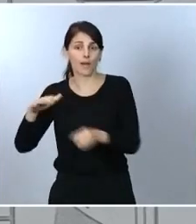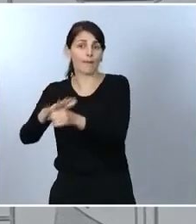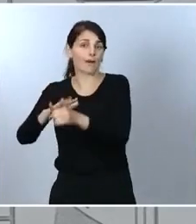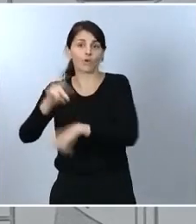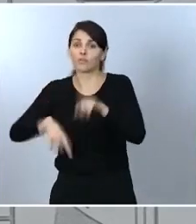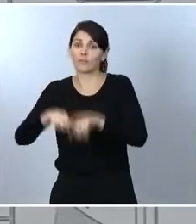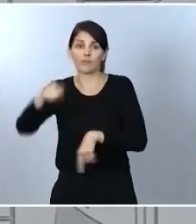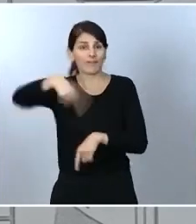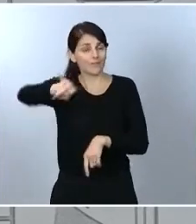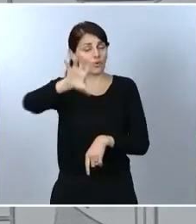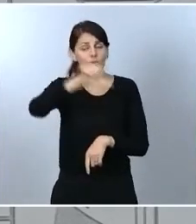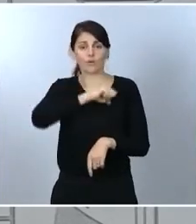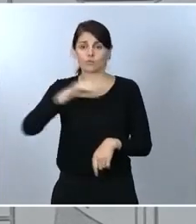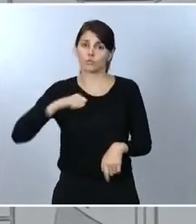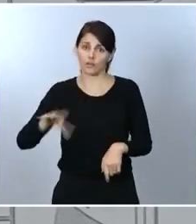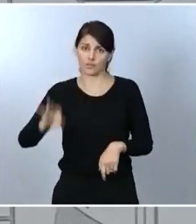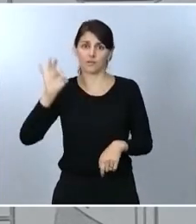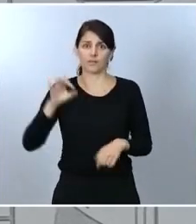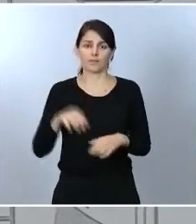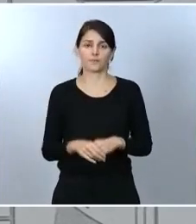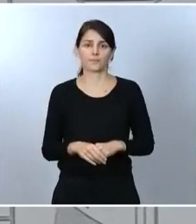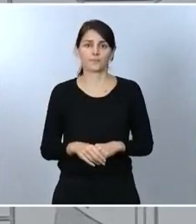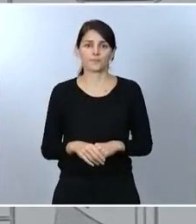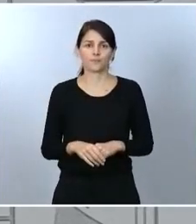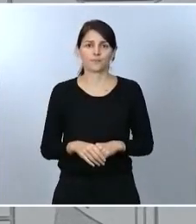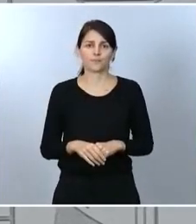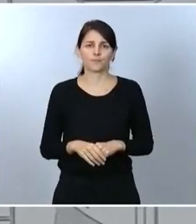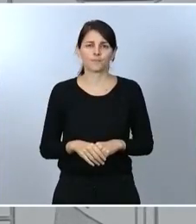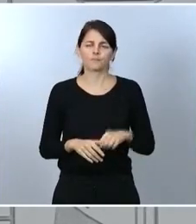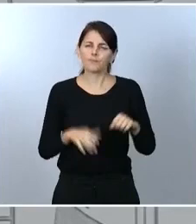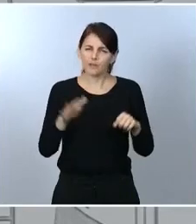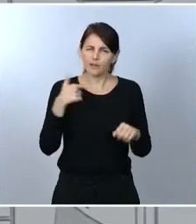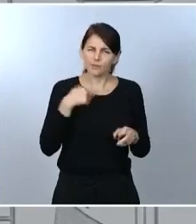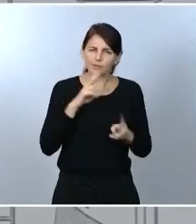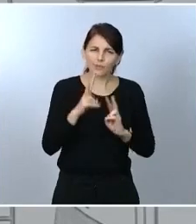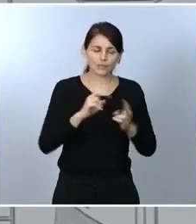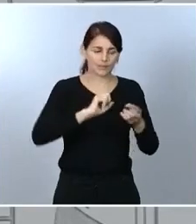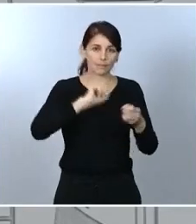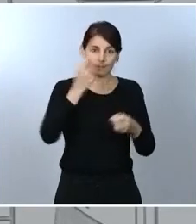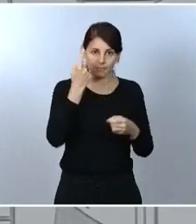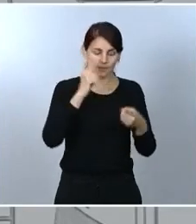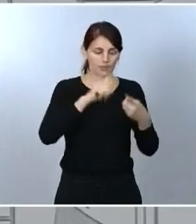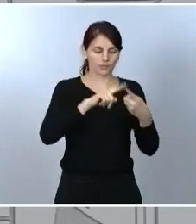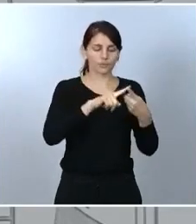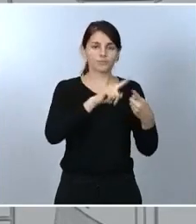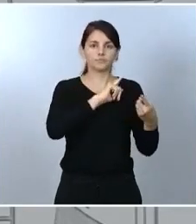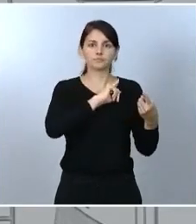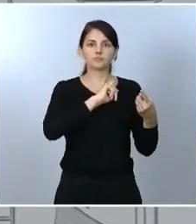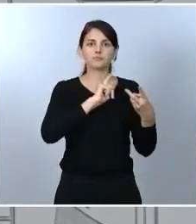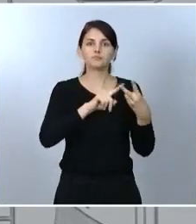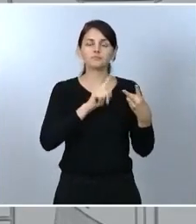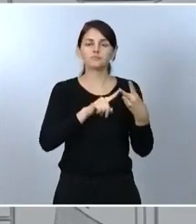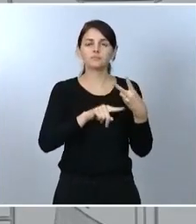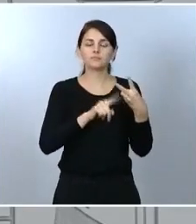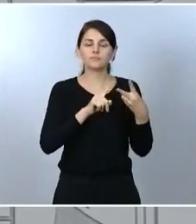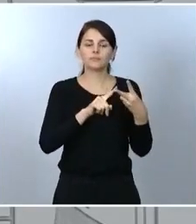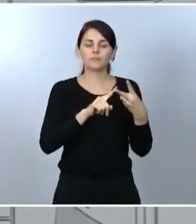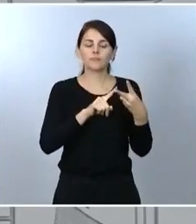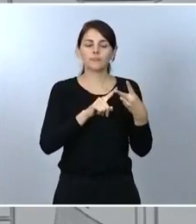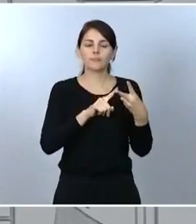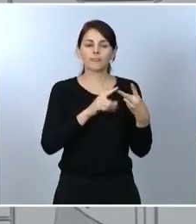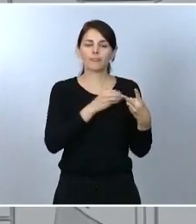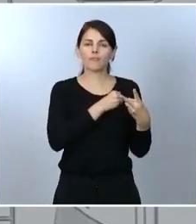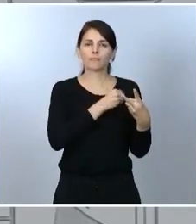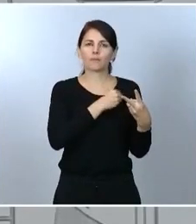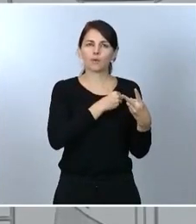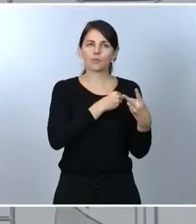Esto, en relación con su primera pregunta, será en consecuencia al Consejo Interterritorial. En segundo lugar, en relación con, si me